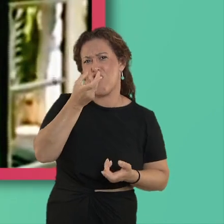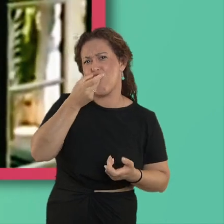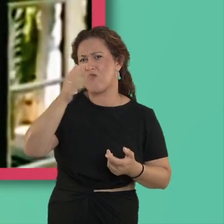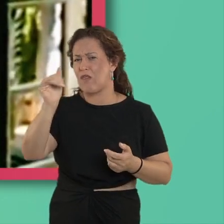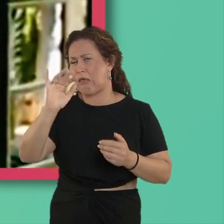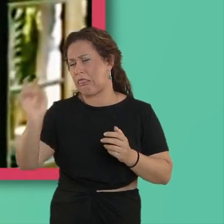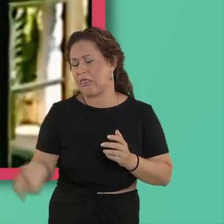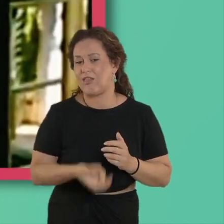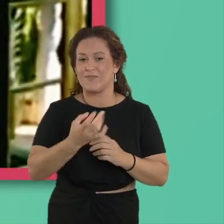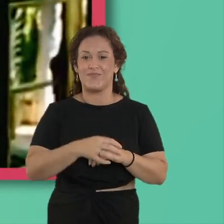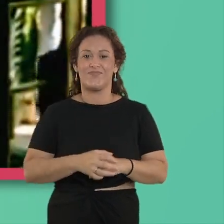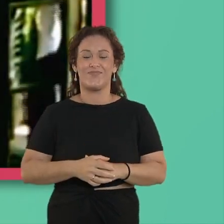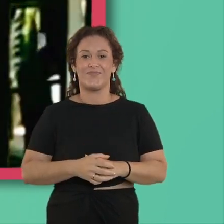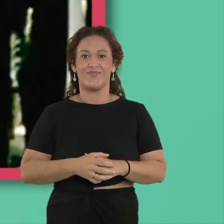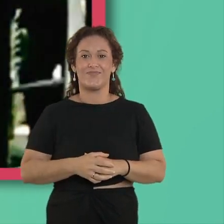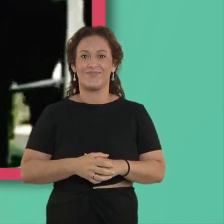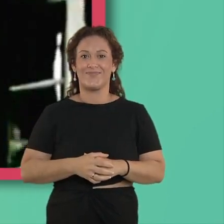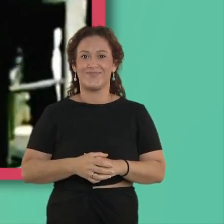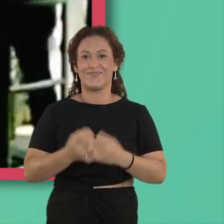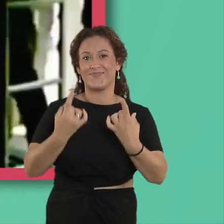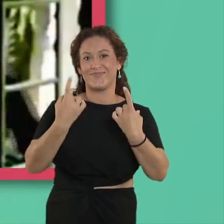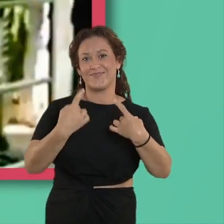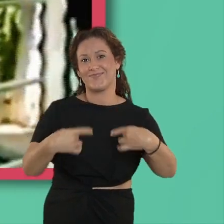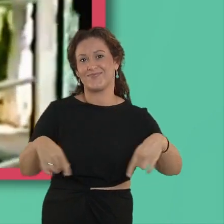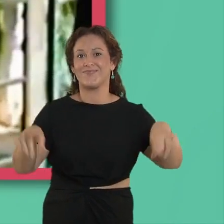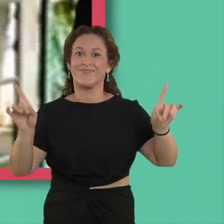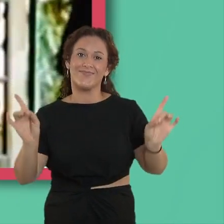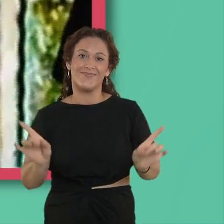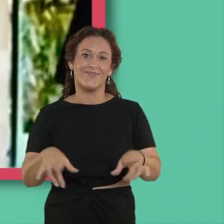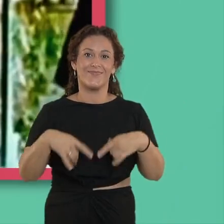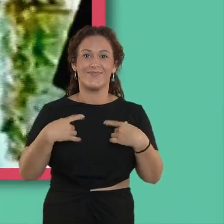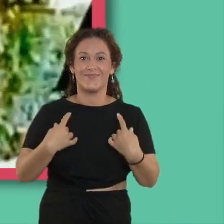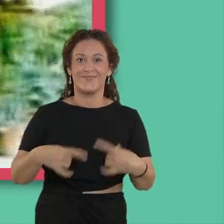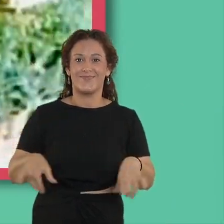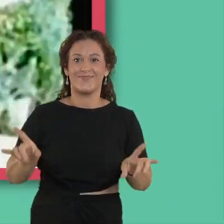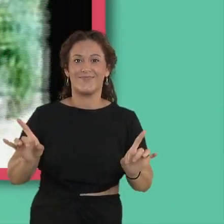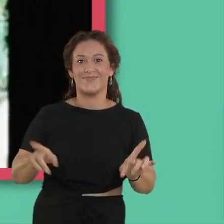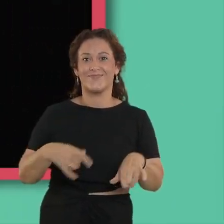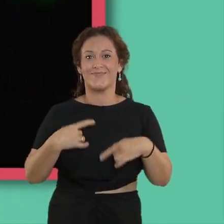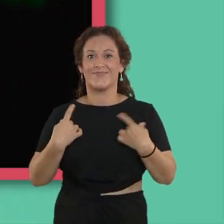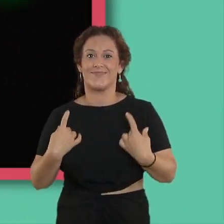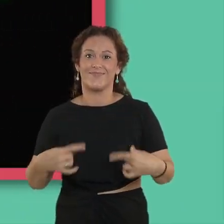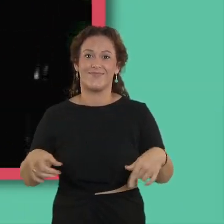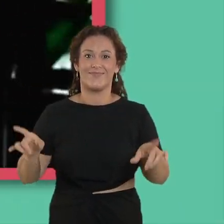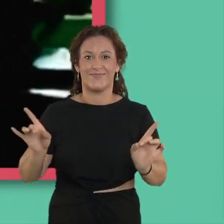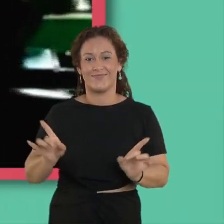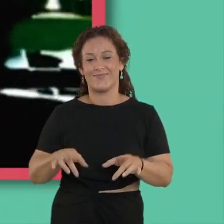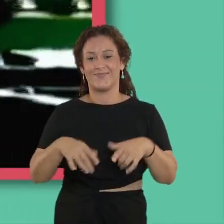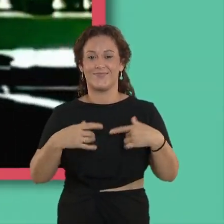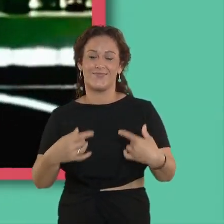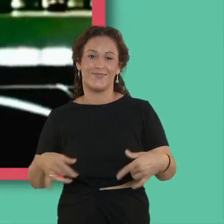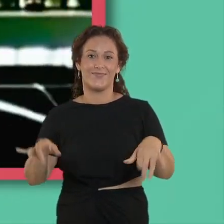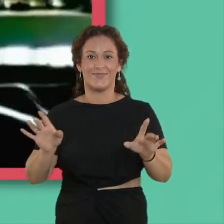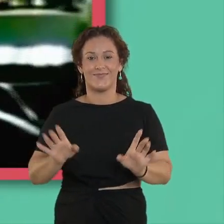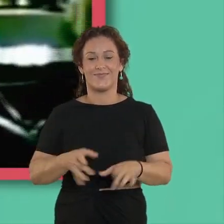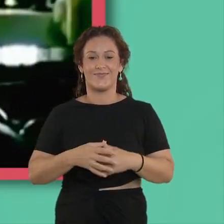partir, un beso y una flor, un te quiero, una caricia y